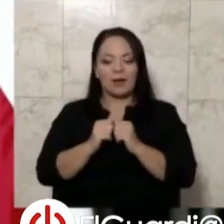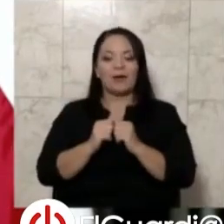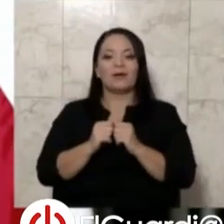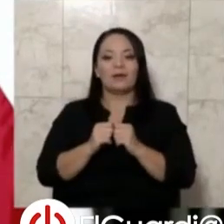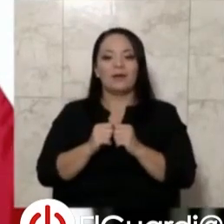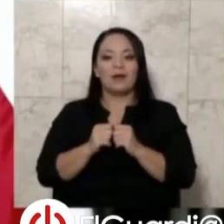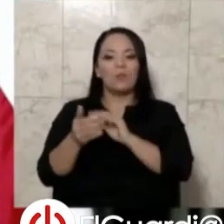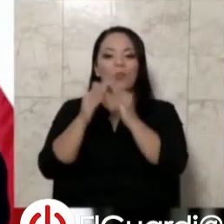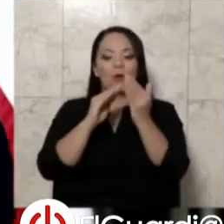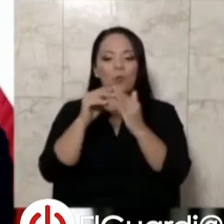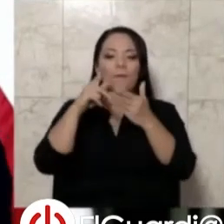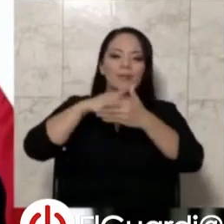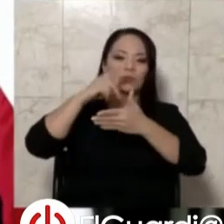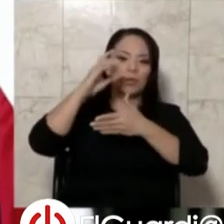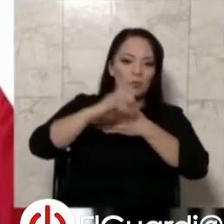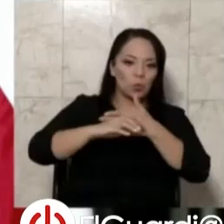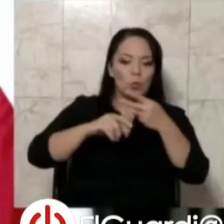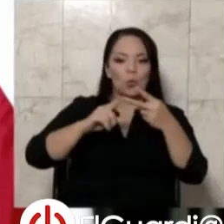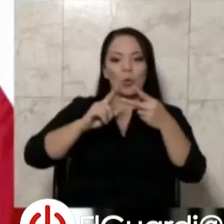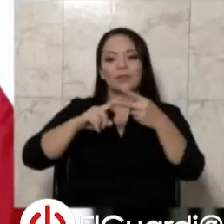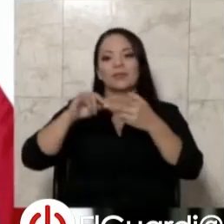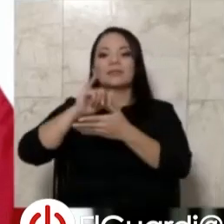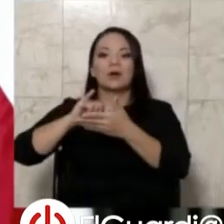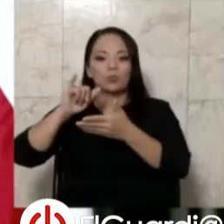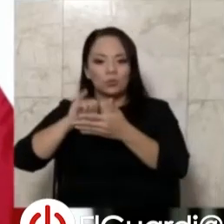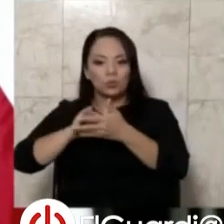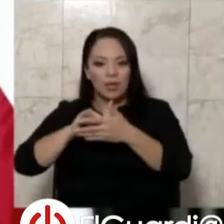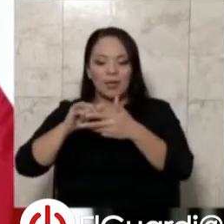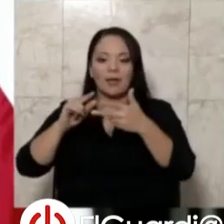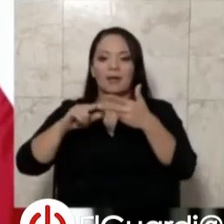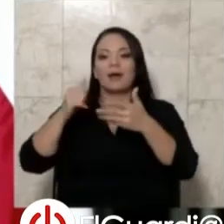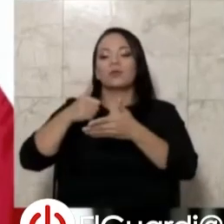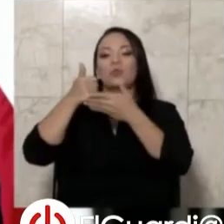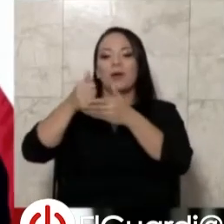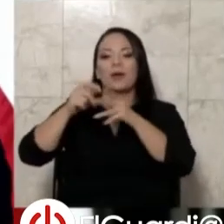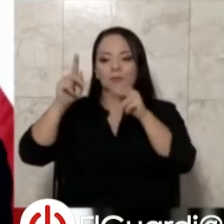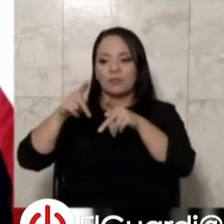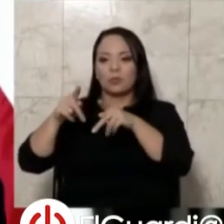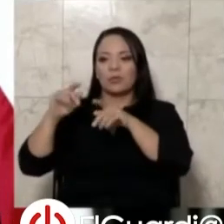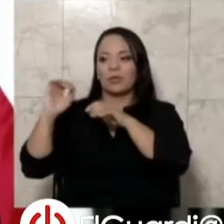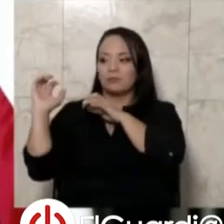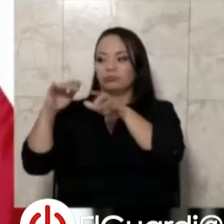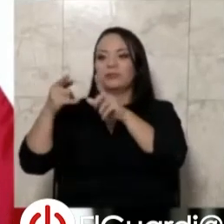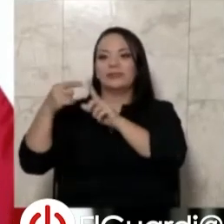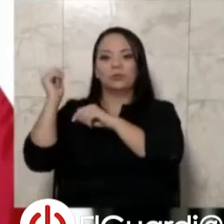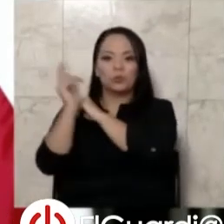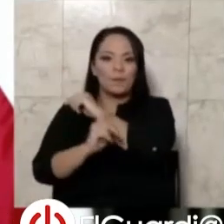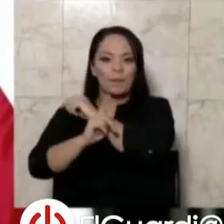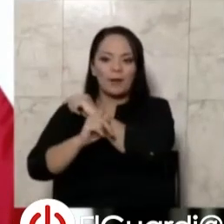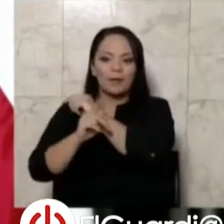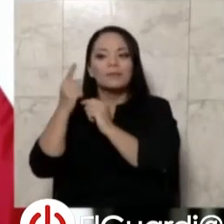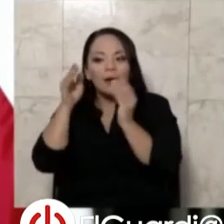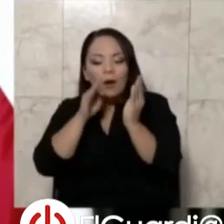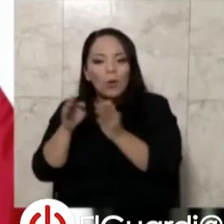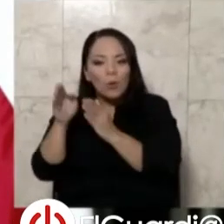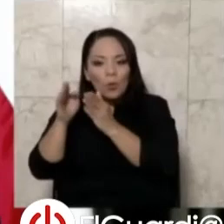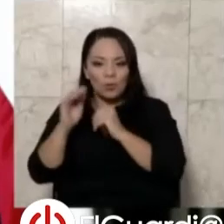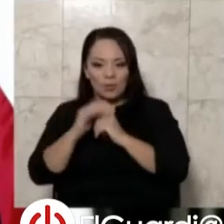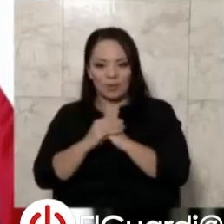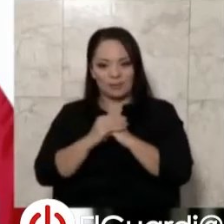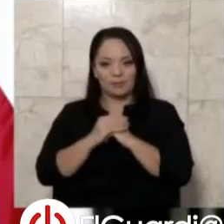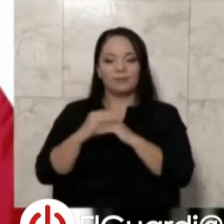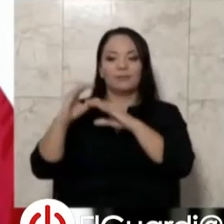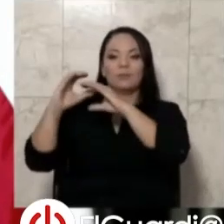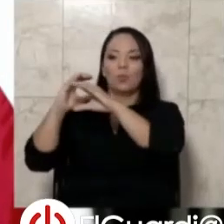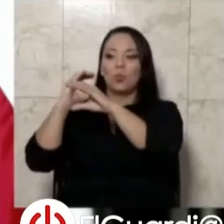Canoas y al mismo San José, y a la vez ayudar a los migrantes a mantener el orden. Los buses panameños